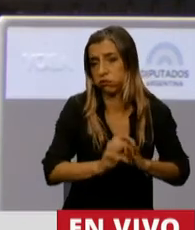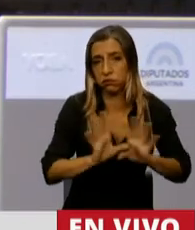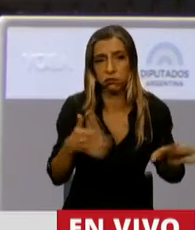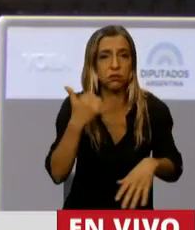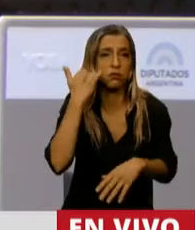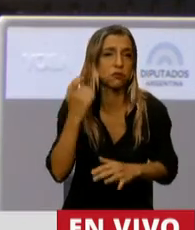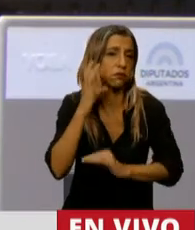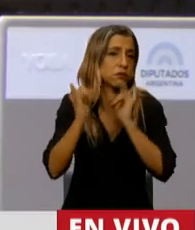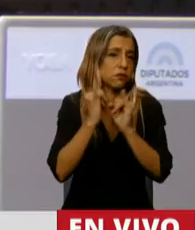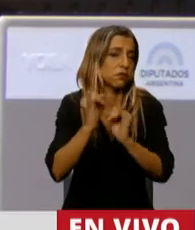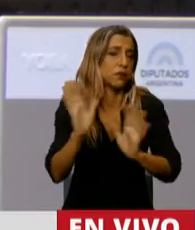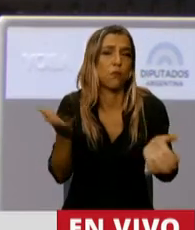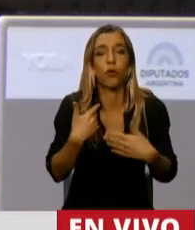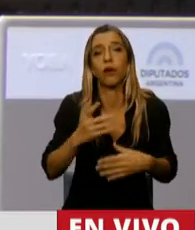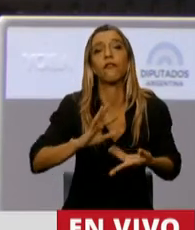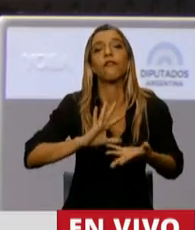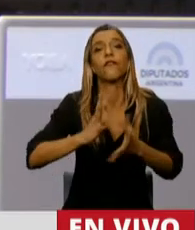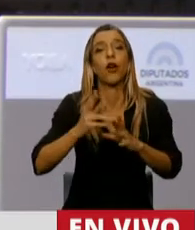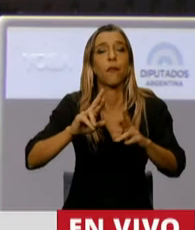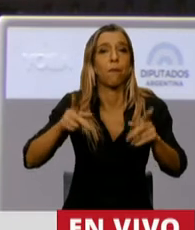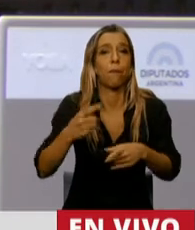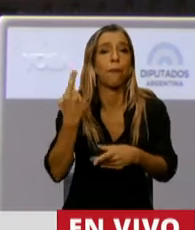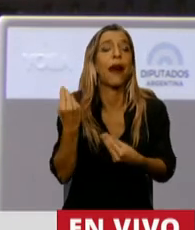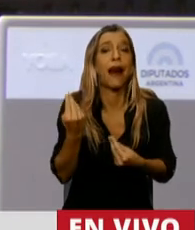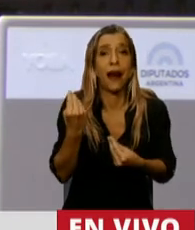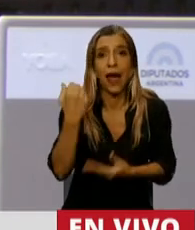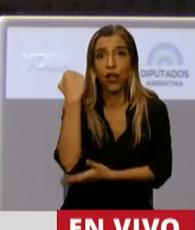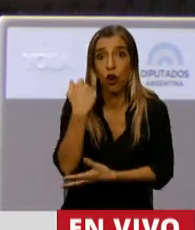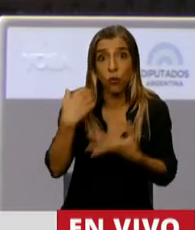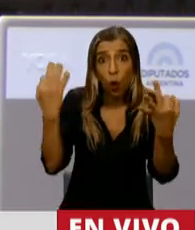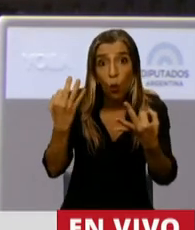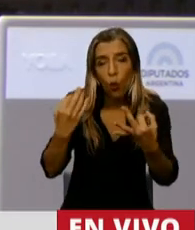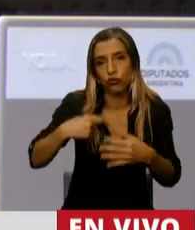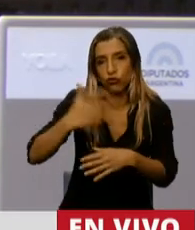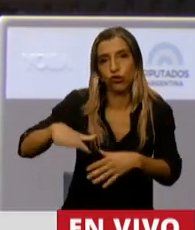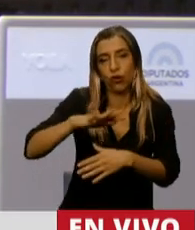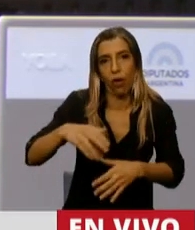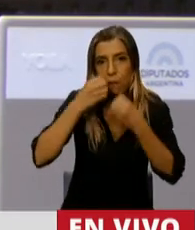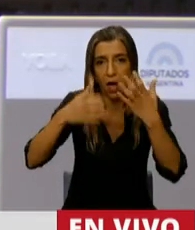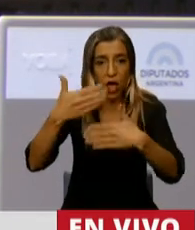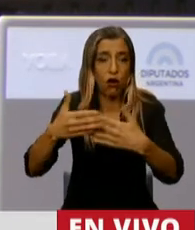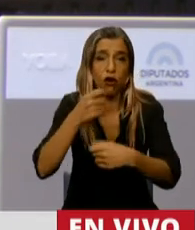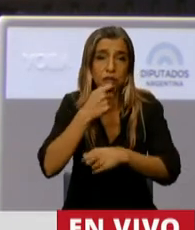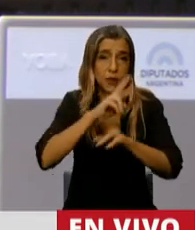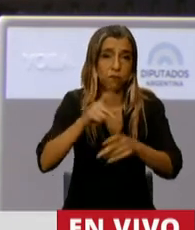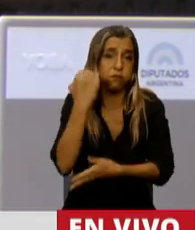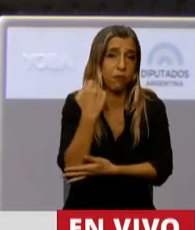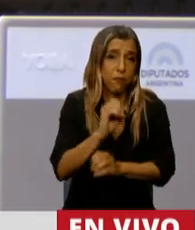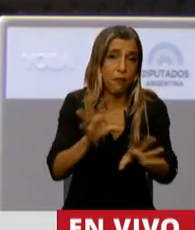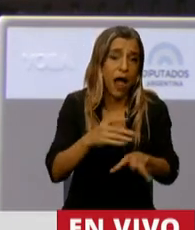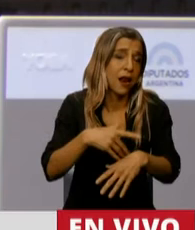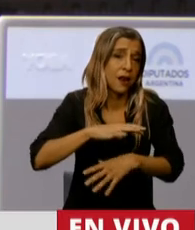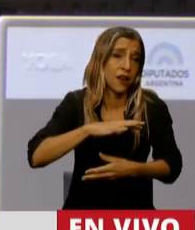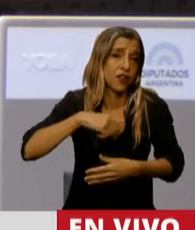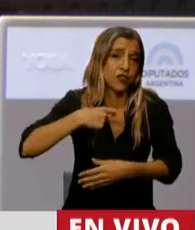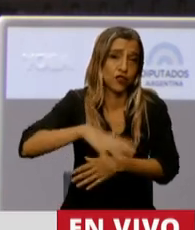acá, no hay mejor política social que un buen plan económico. Cuando el plan económico uno puede decir es malo o bueno, bueno, acá cambió,